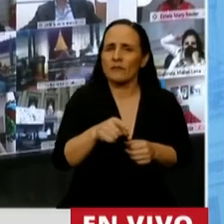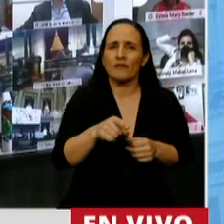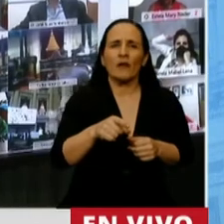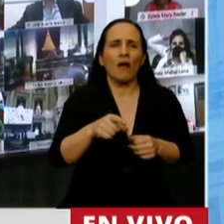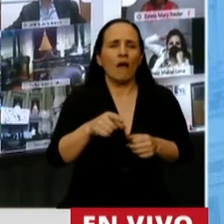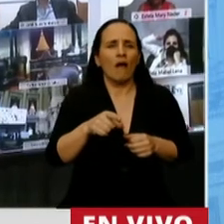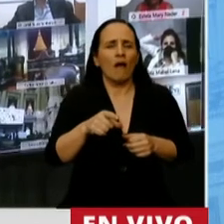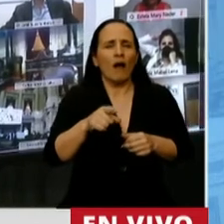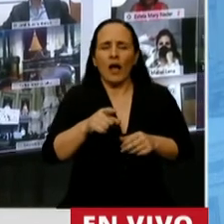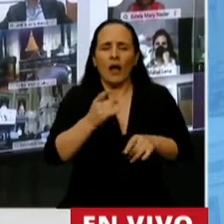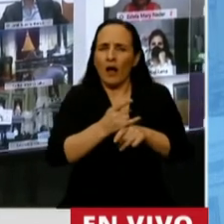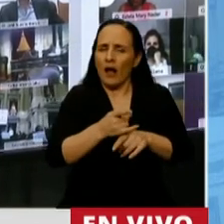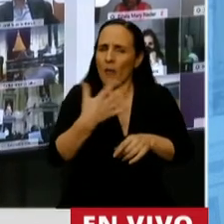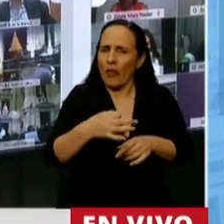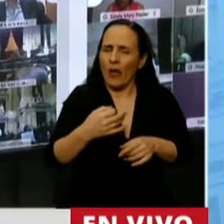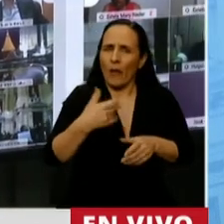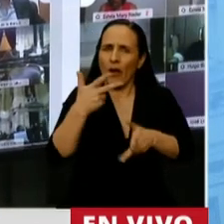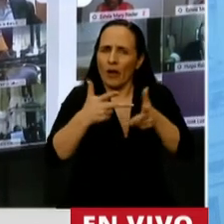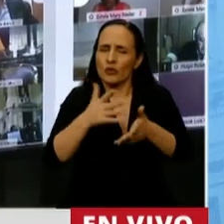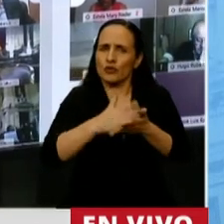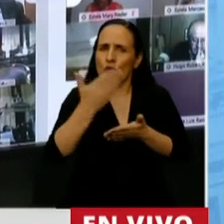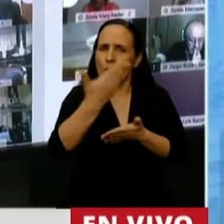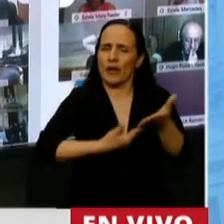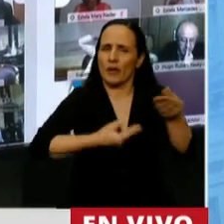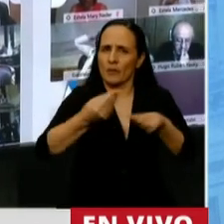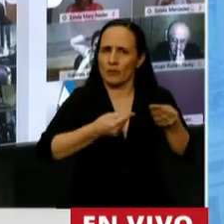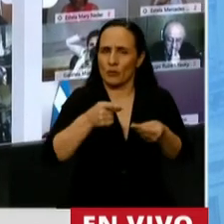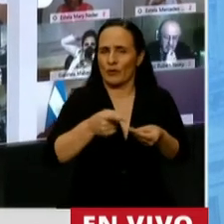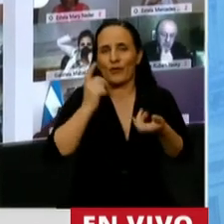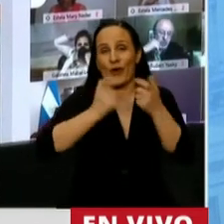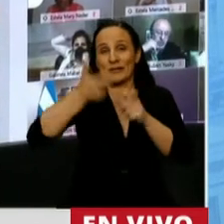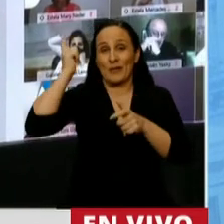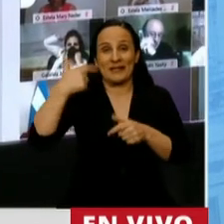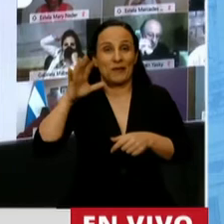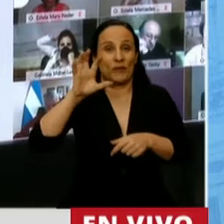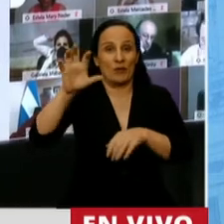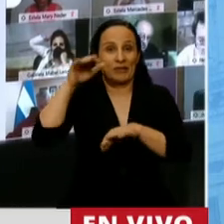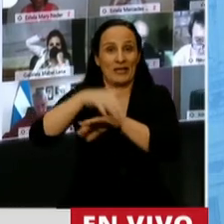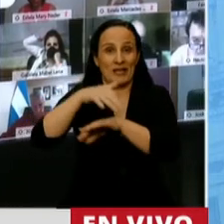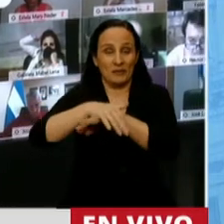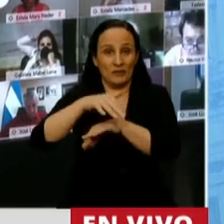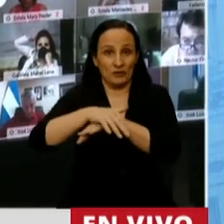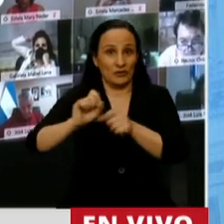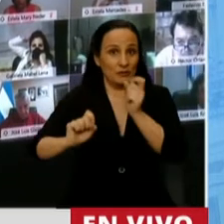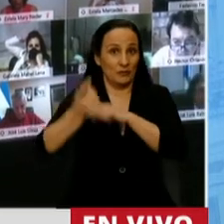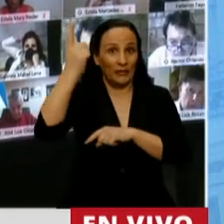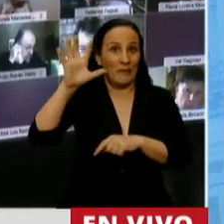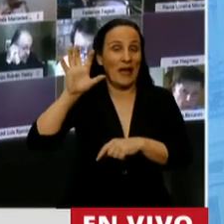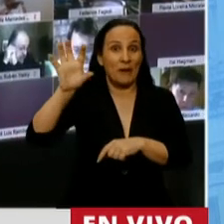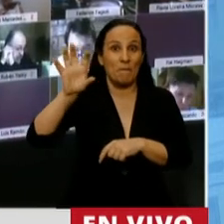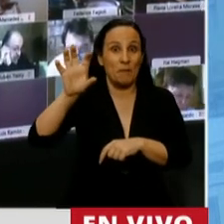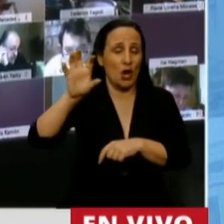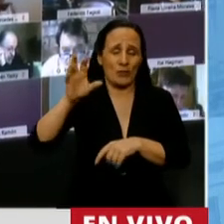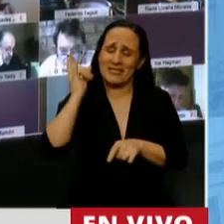mandatario en ninguna circunstancia. Lo digo como experiencia que tenemos en Misiones, de ser la primera provincia que